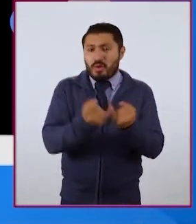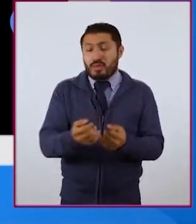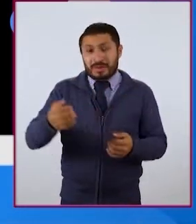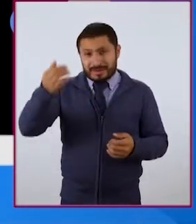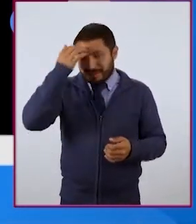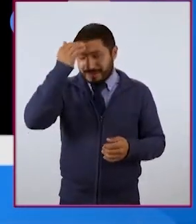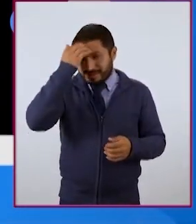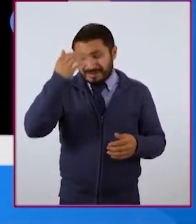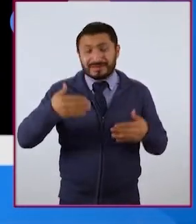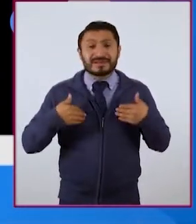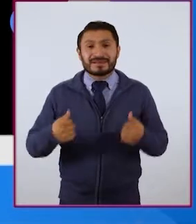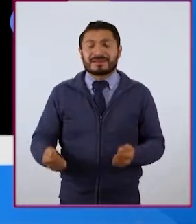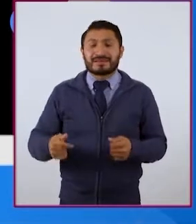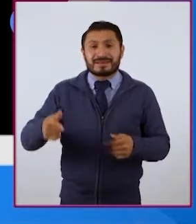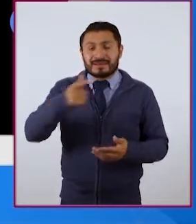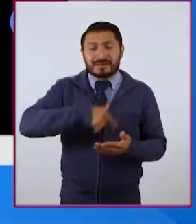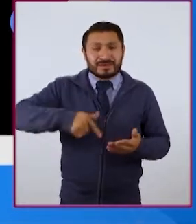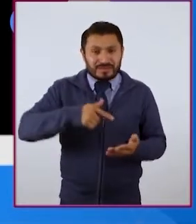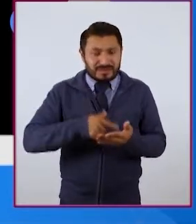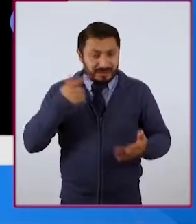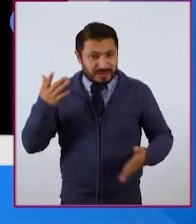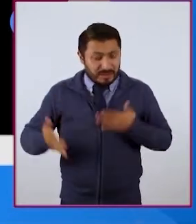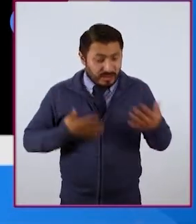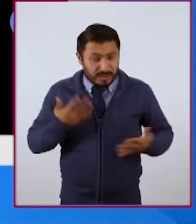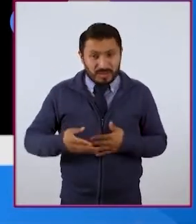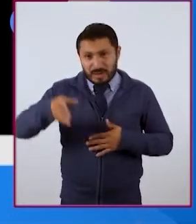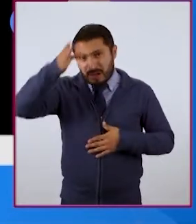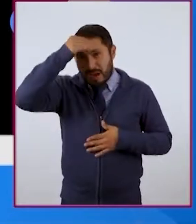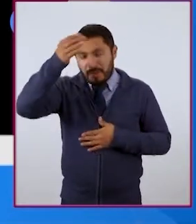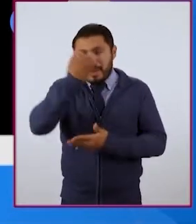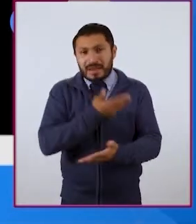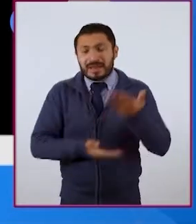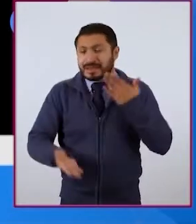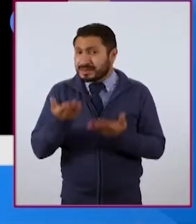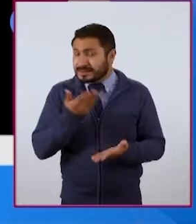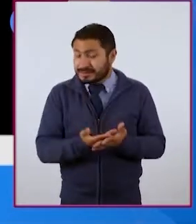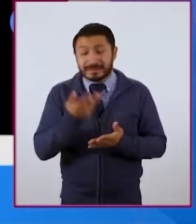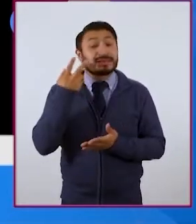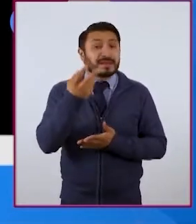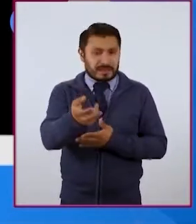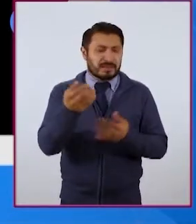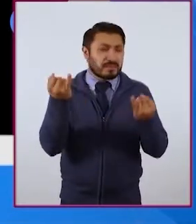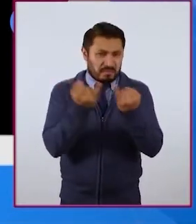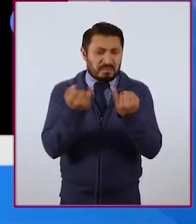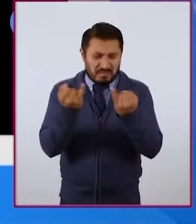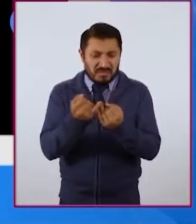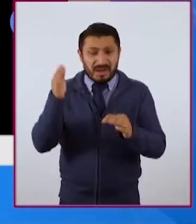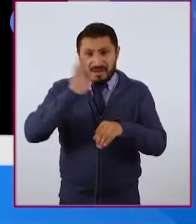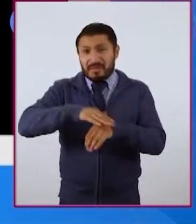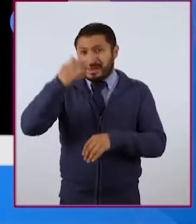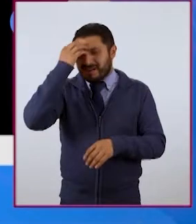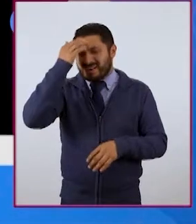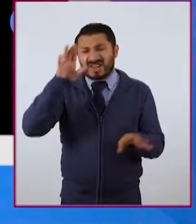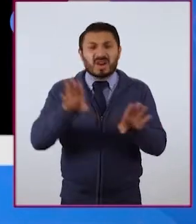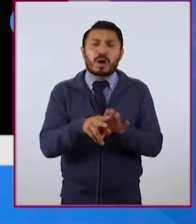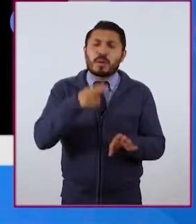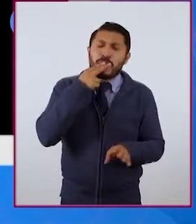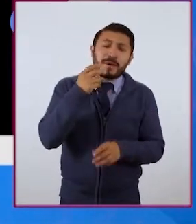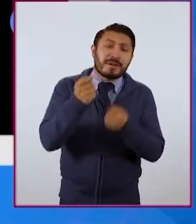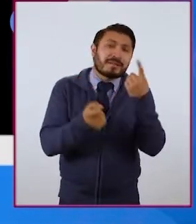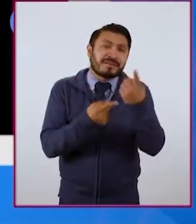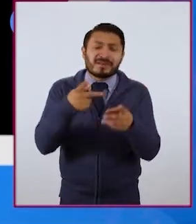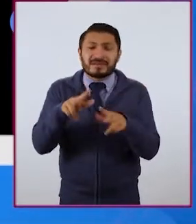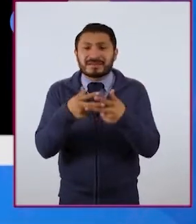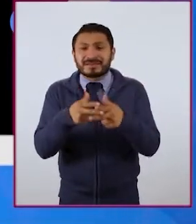de que internet es un espacio de gozo también y de aprendizaje, de colaboración. Por eso también, más allá del conocimiento de cómo funcionan ciertas